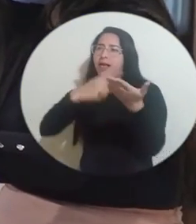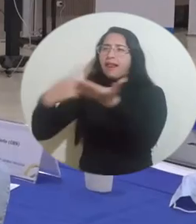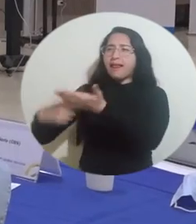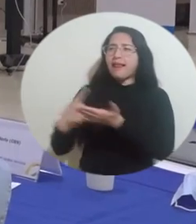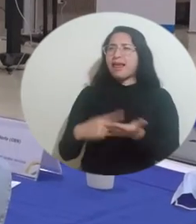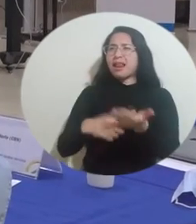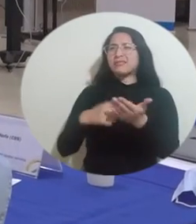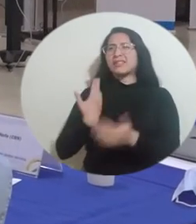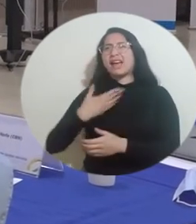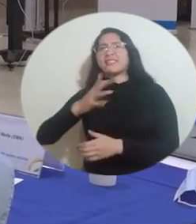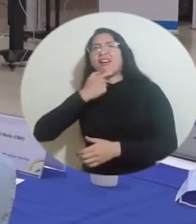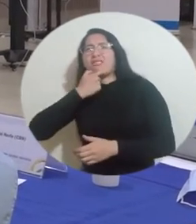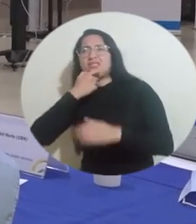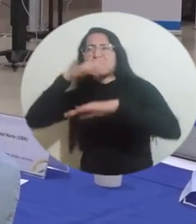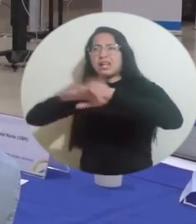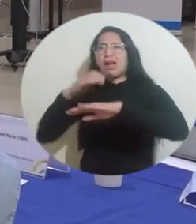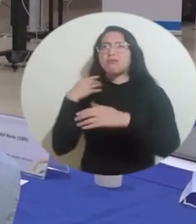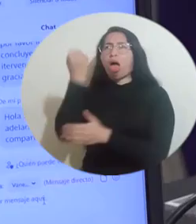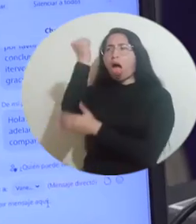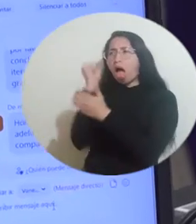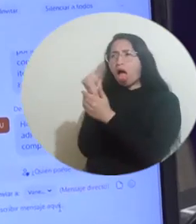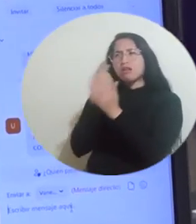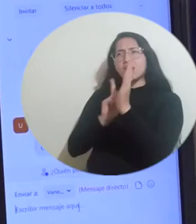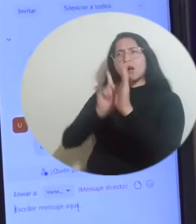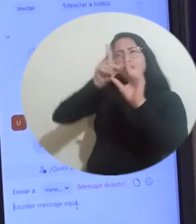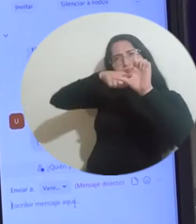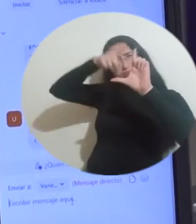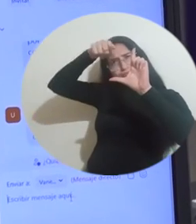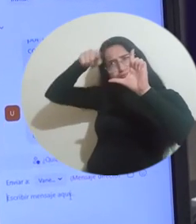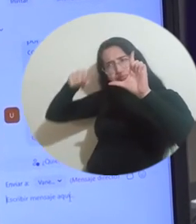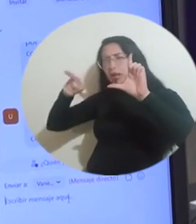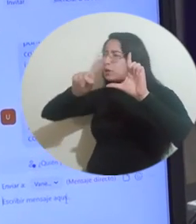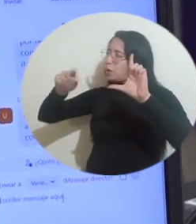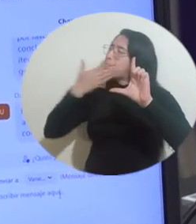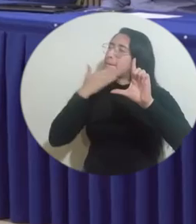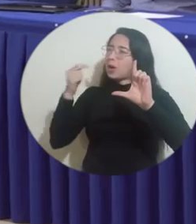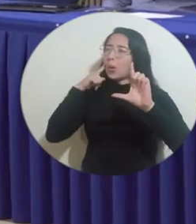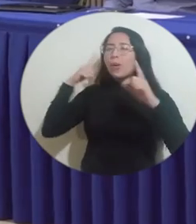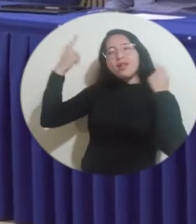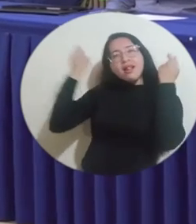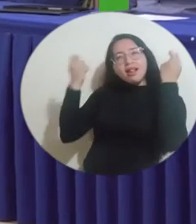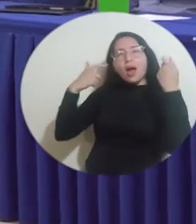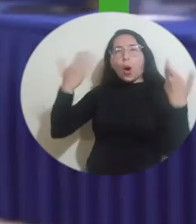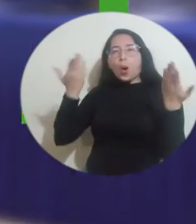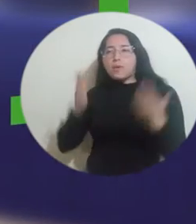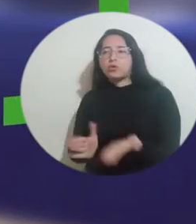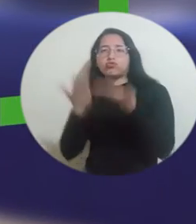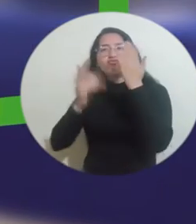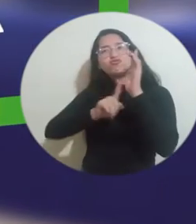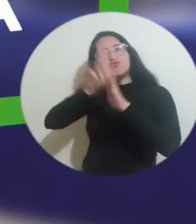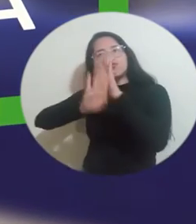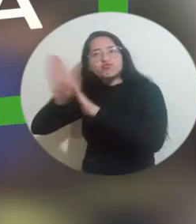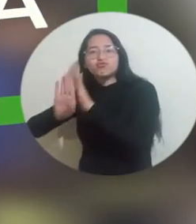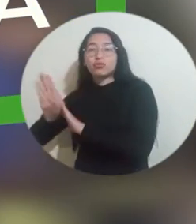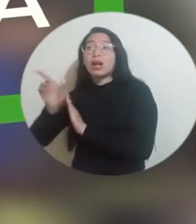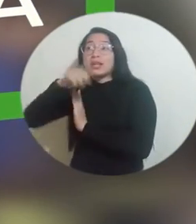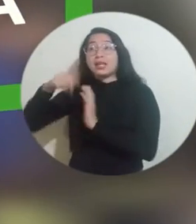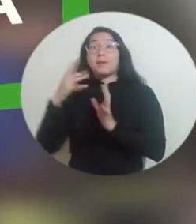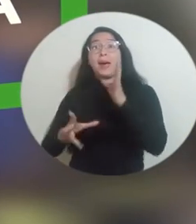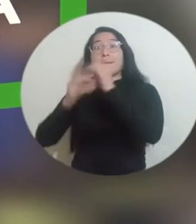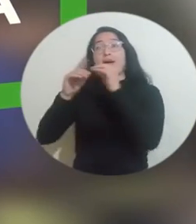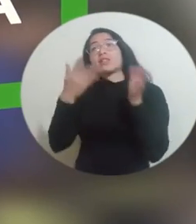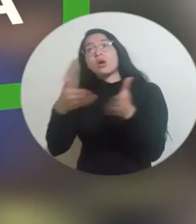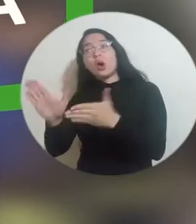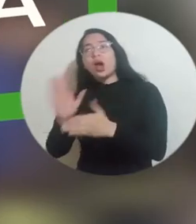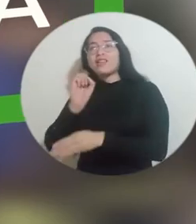del inglés y planteó llevar a los jóvenes hacia un nivel B1 para fomentar la competitividad. Asimismo, propuso consolidar el programa